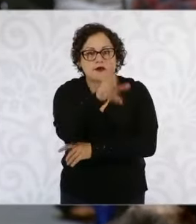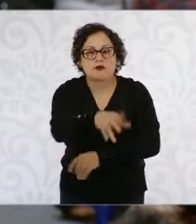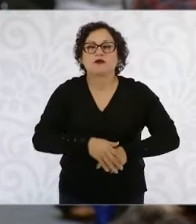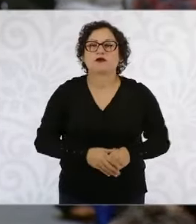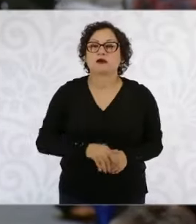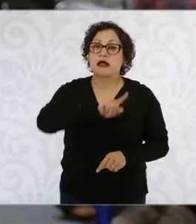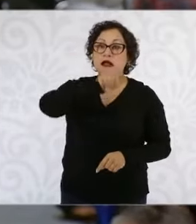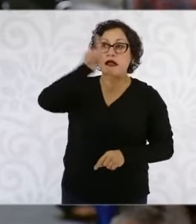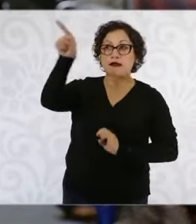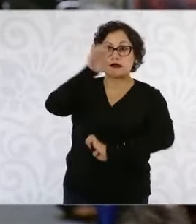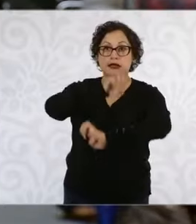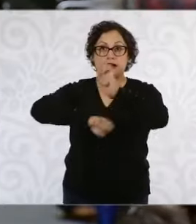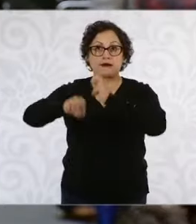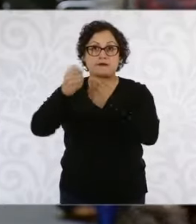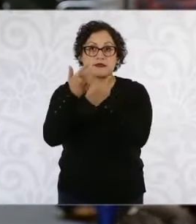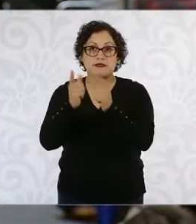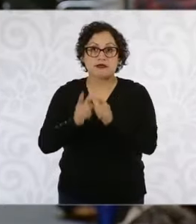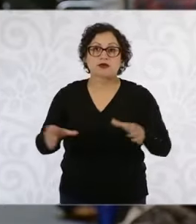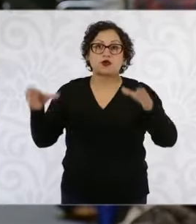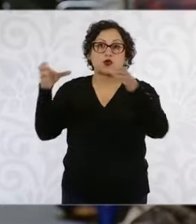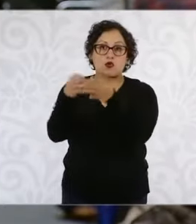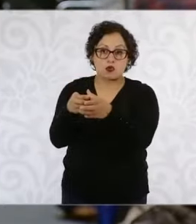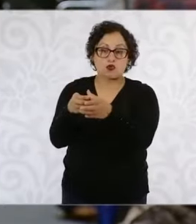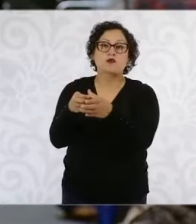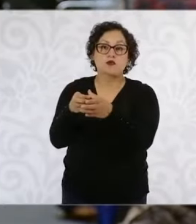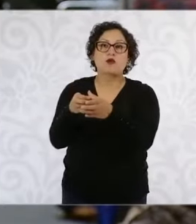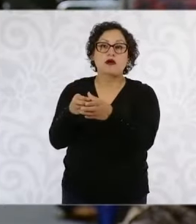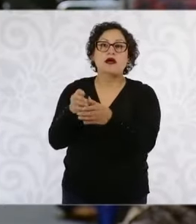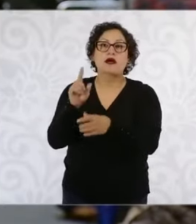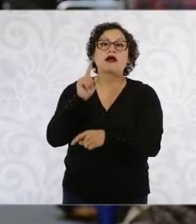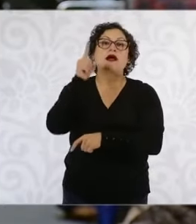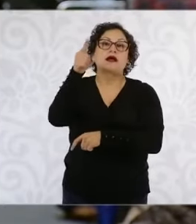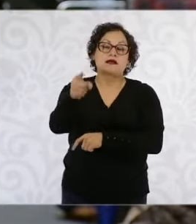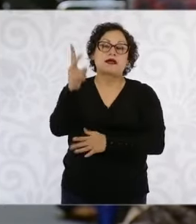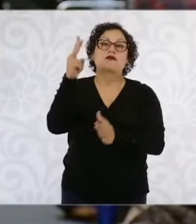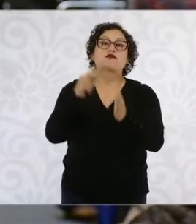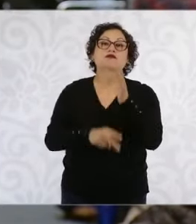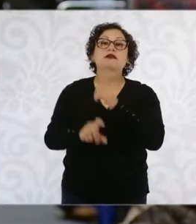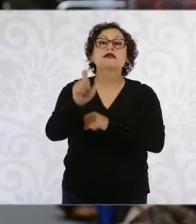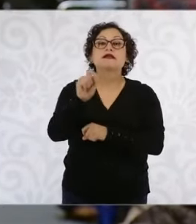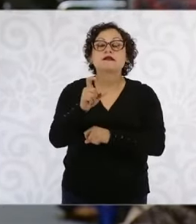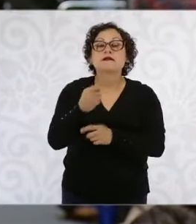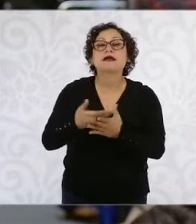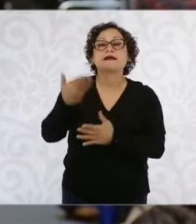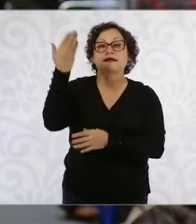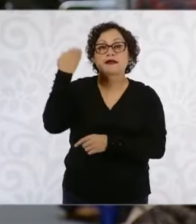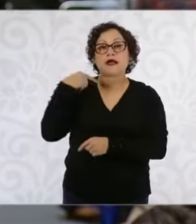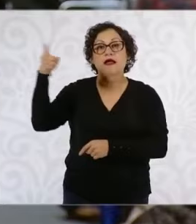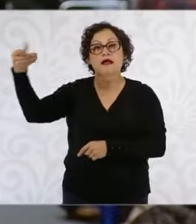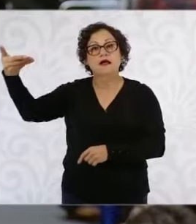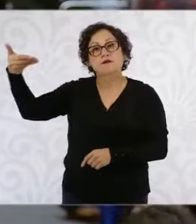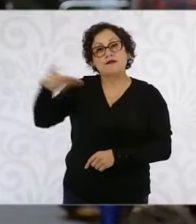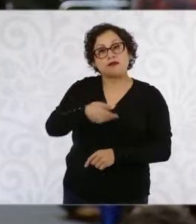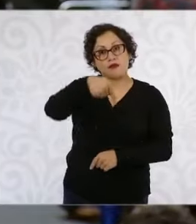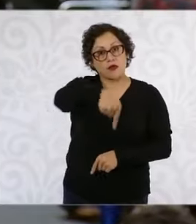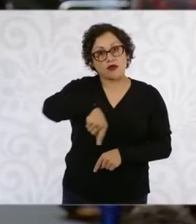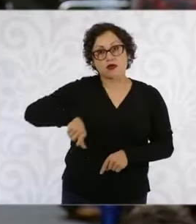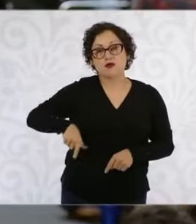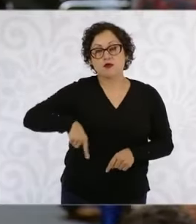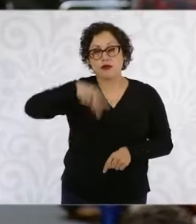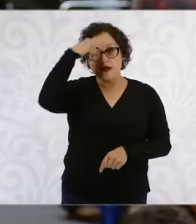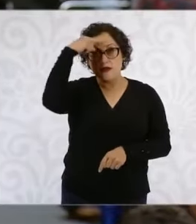que precisamente en el 2020 solicitó el aval precisamente del gobierno del Estado de México para poder